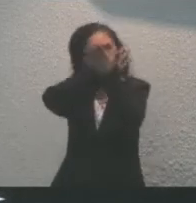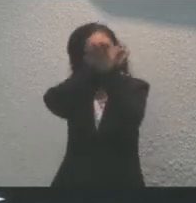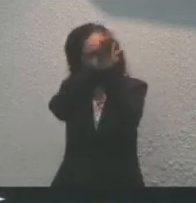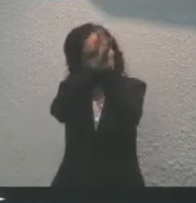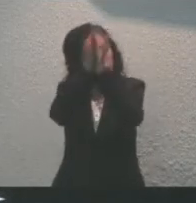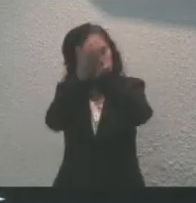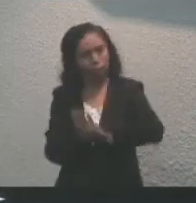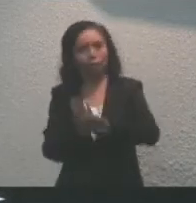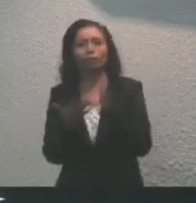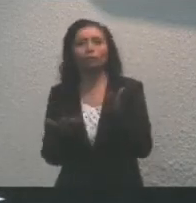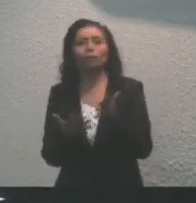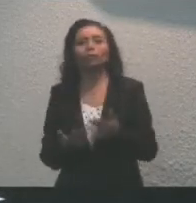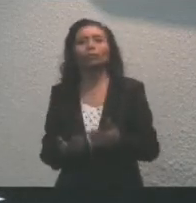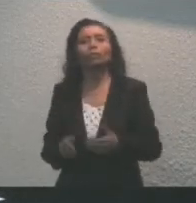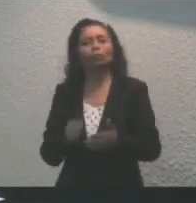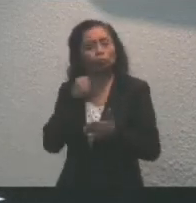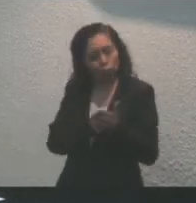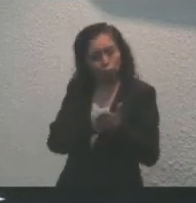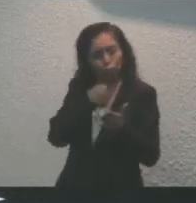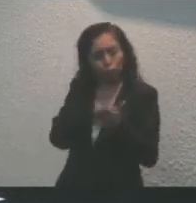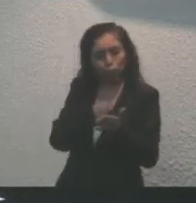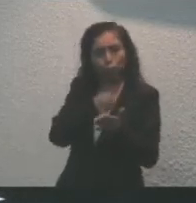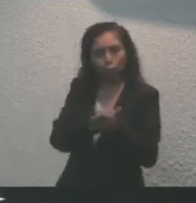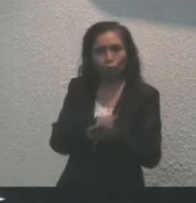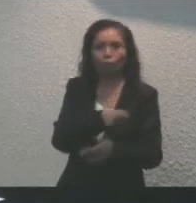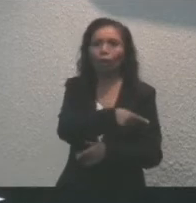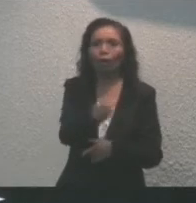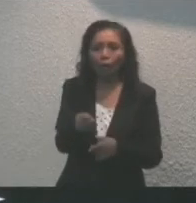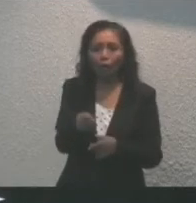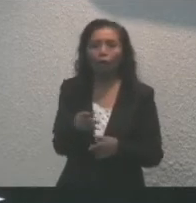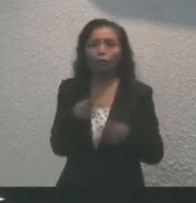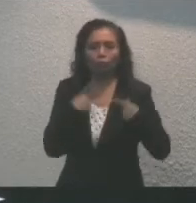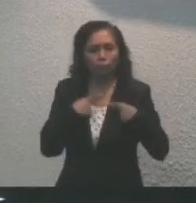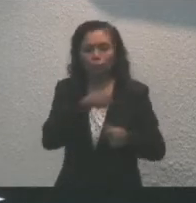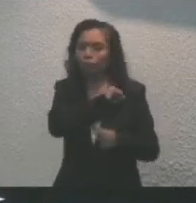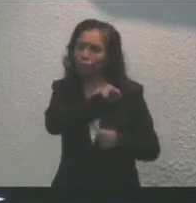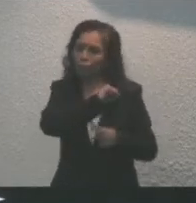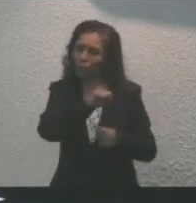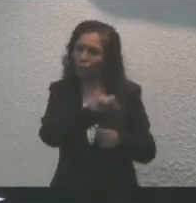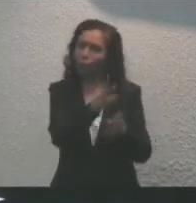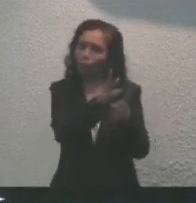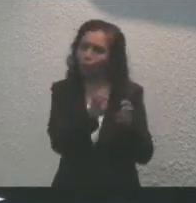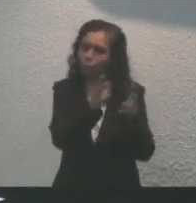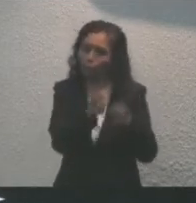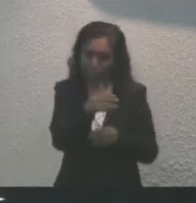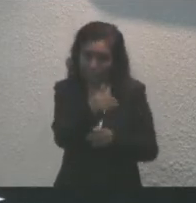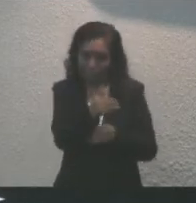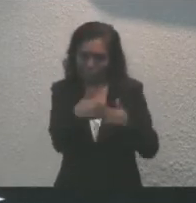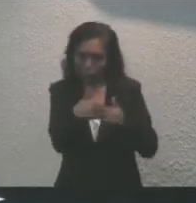modelo que permite combatir a la delincuencia, al crimen organizado y a los transgresores comunes.